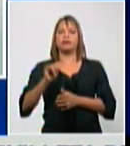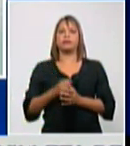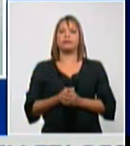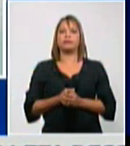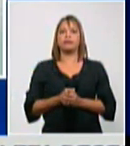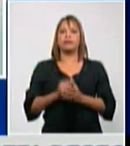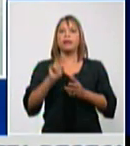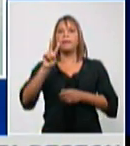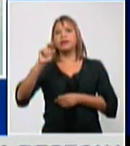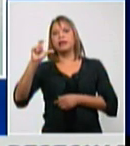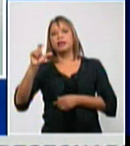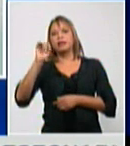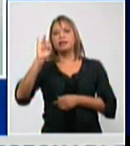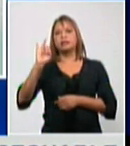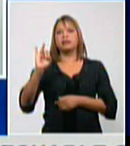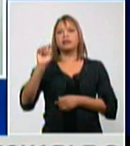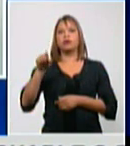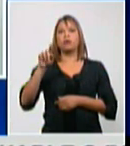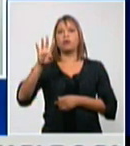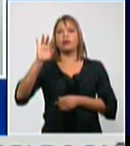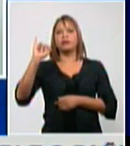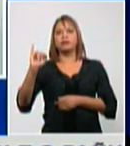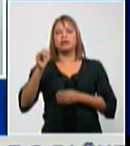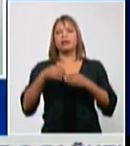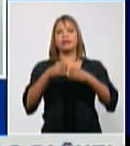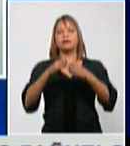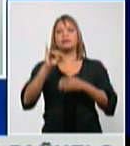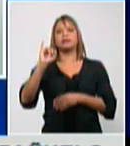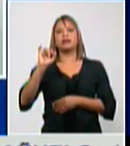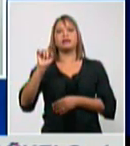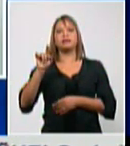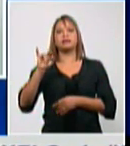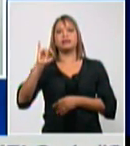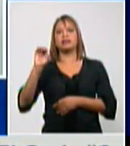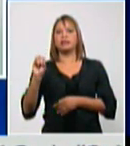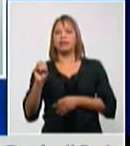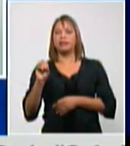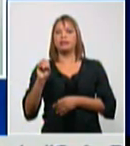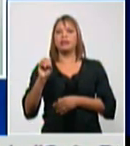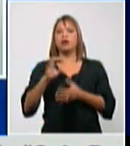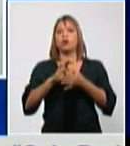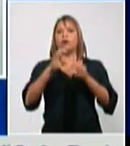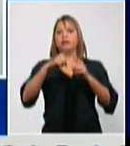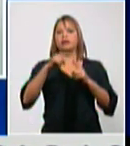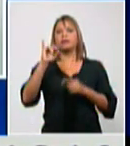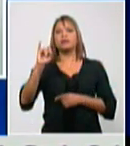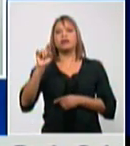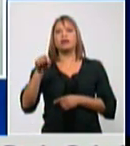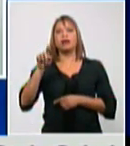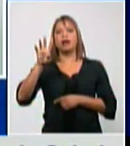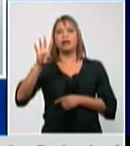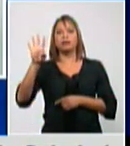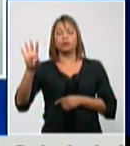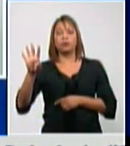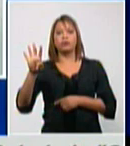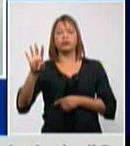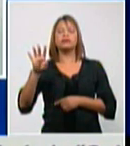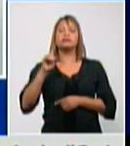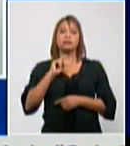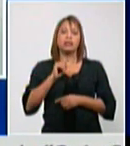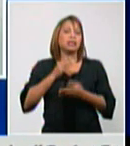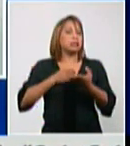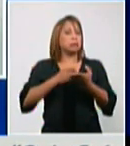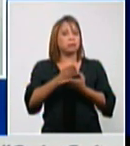con 7,46 Granma con 6,60 Guantánamo con 6,14 pues son las que se mantienen